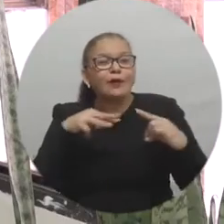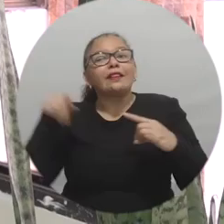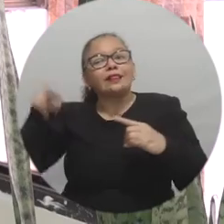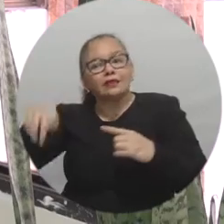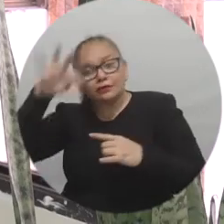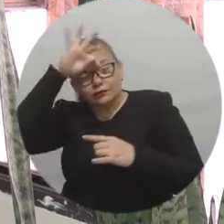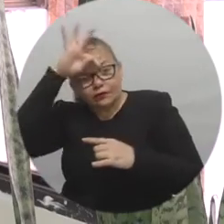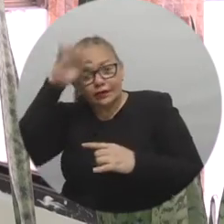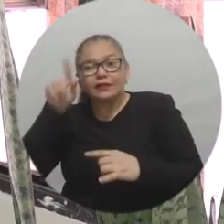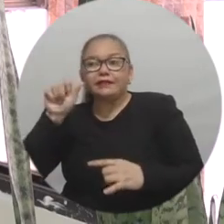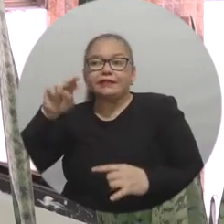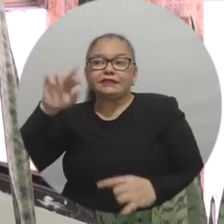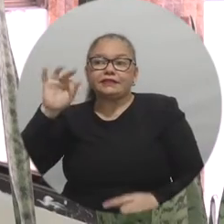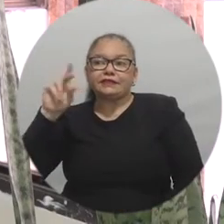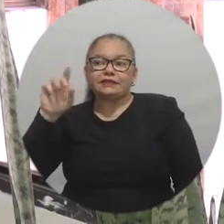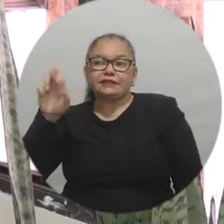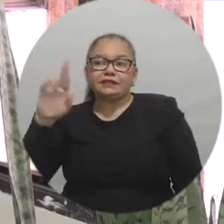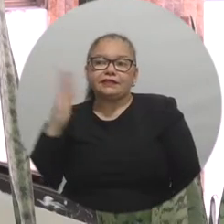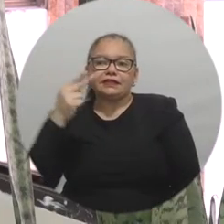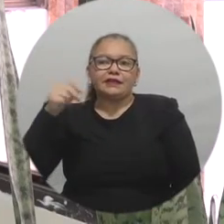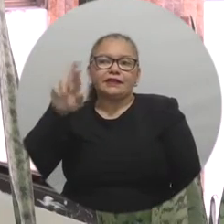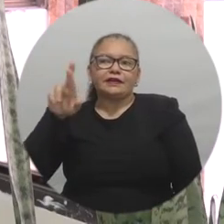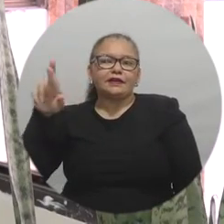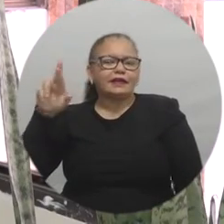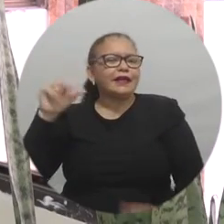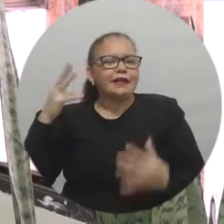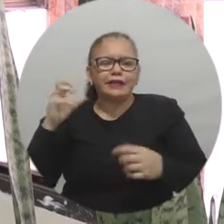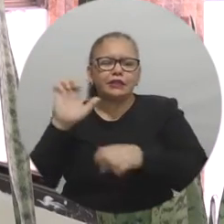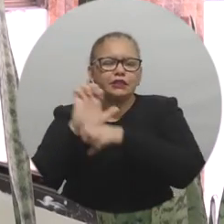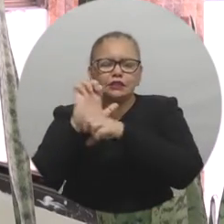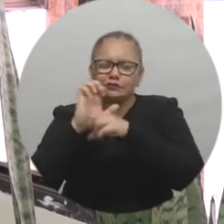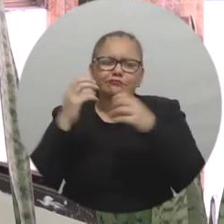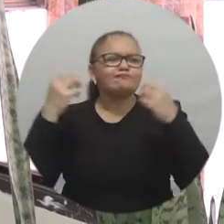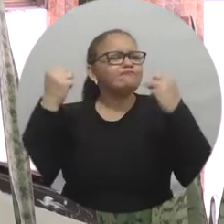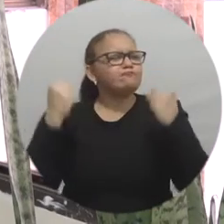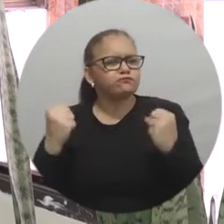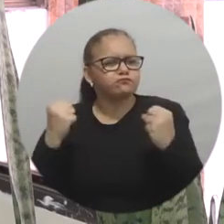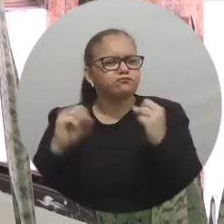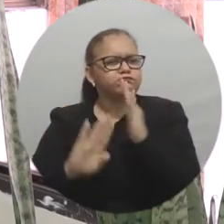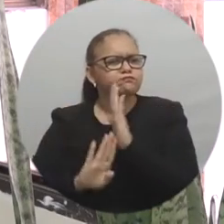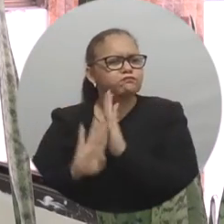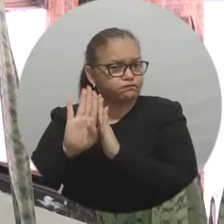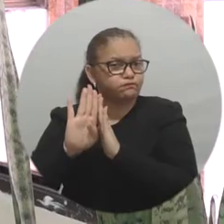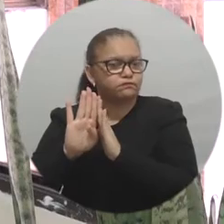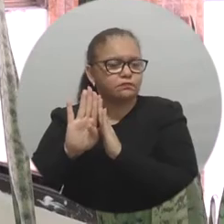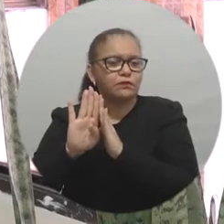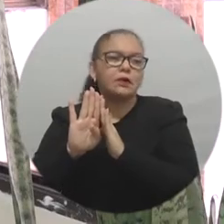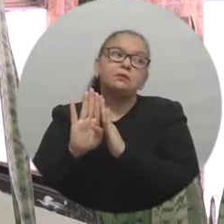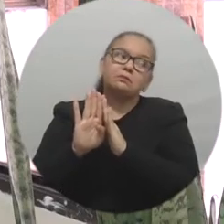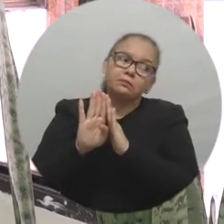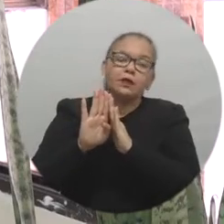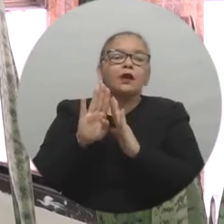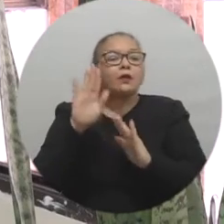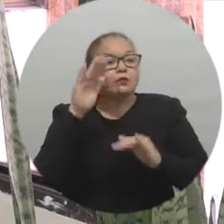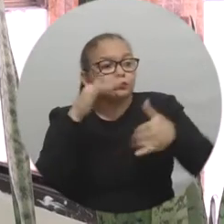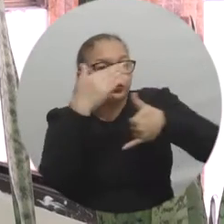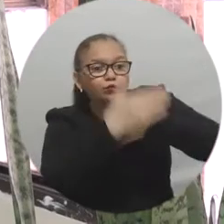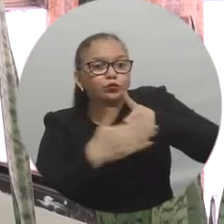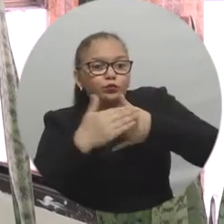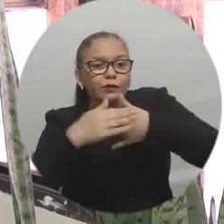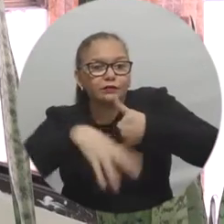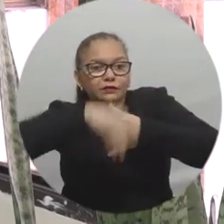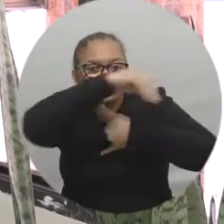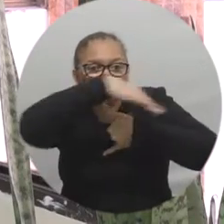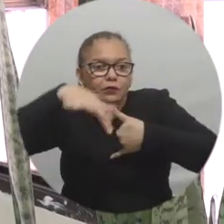Nosotros buscamos, tanto la Universidad del Magdalena como la S Hospital Santander Herrera, fortalecimiento institucional académico, pues